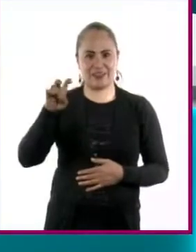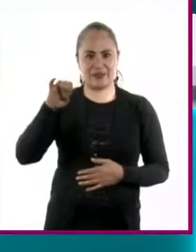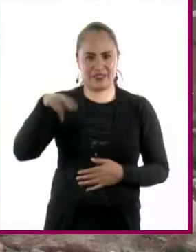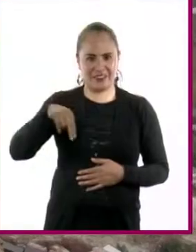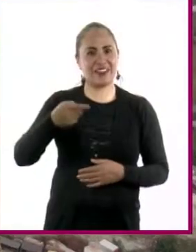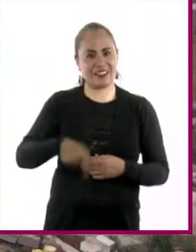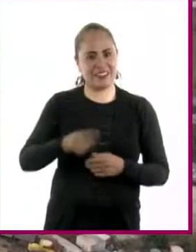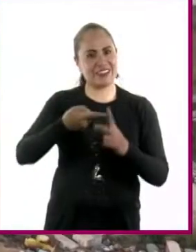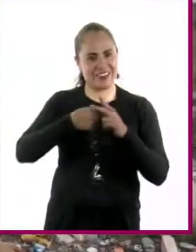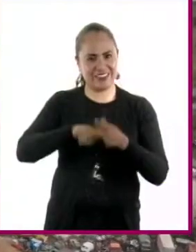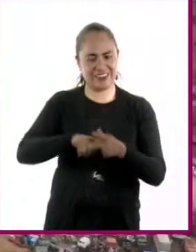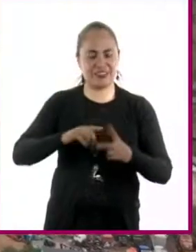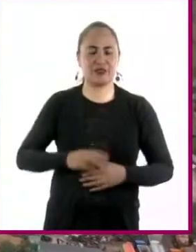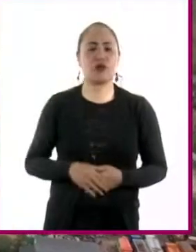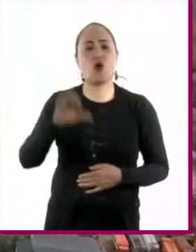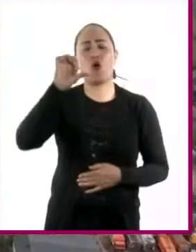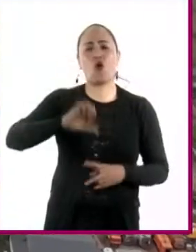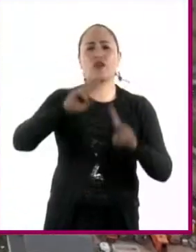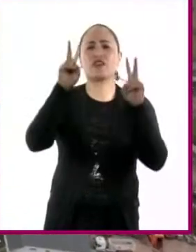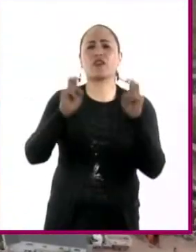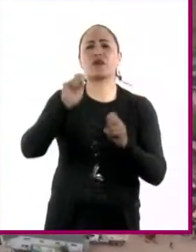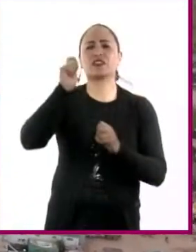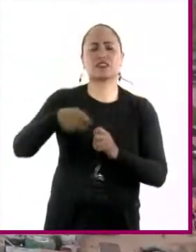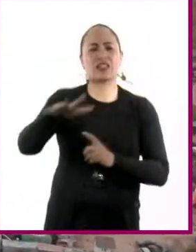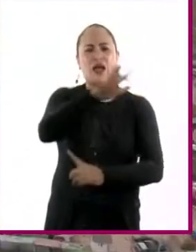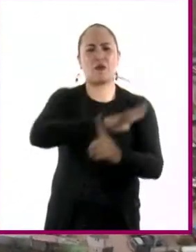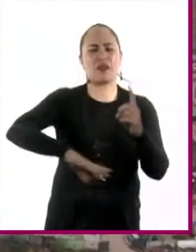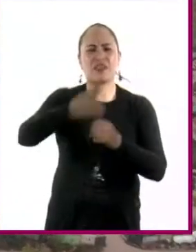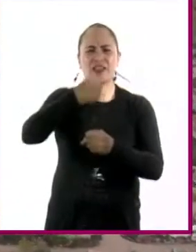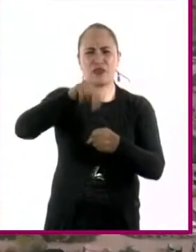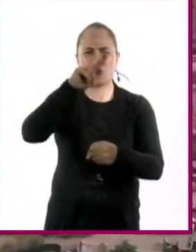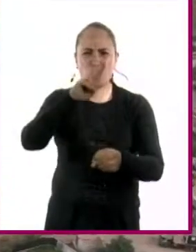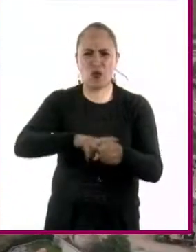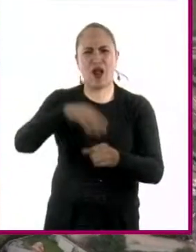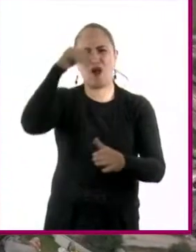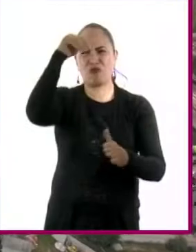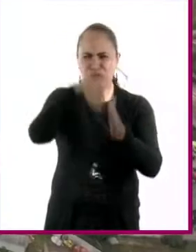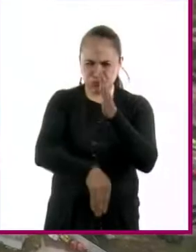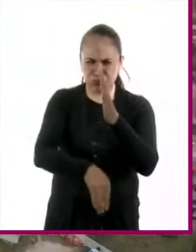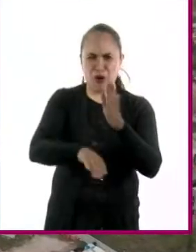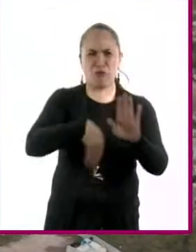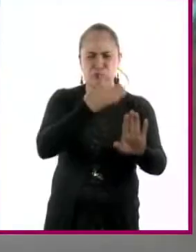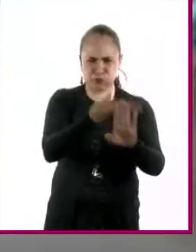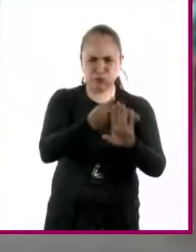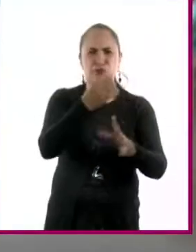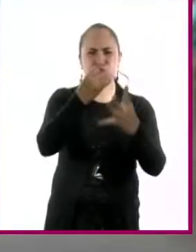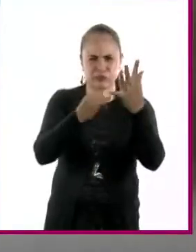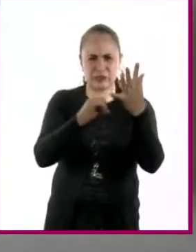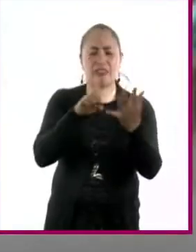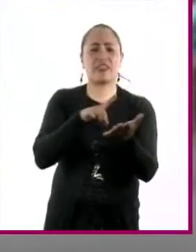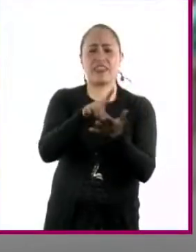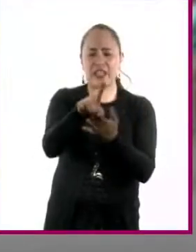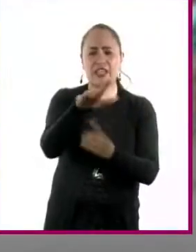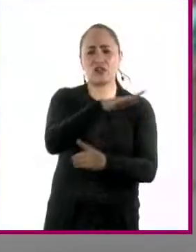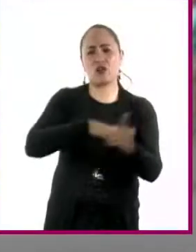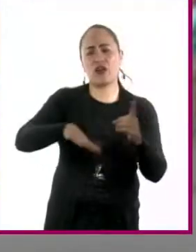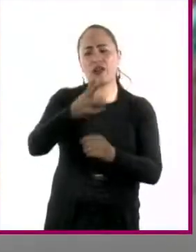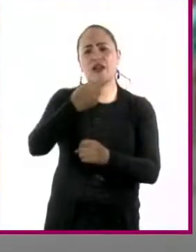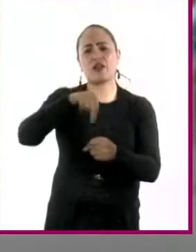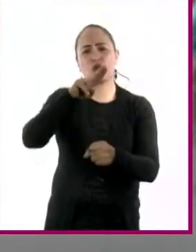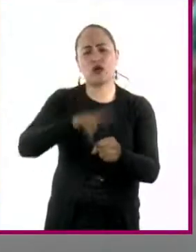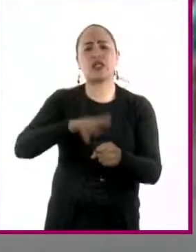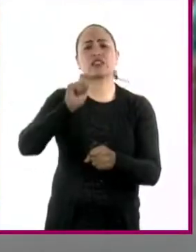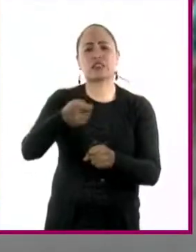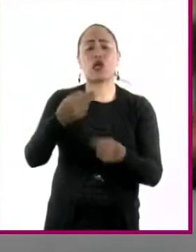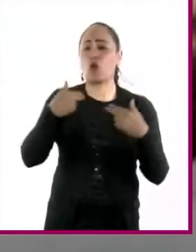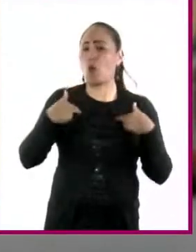¡Comenzamos! El tema de hoy es daño ambiental, un término que tiene que ver con derecho ambiental, pero lo que trata de describir es la